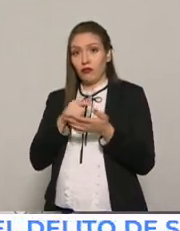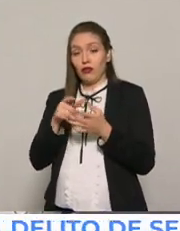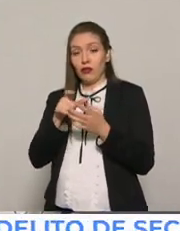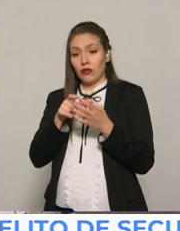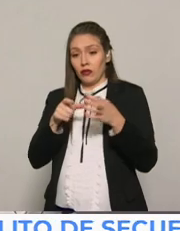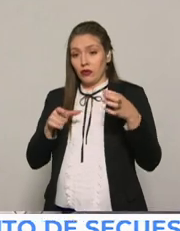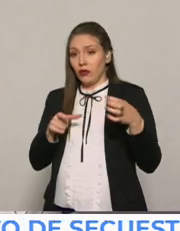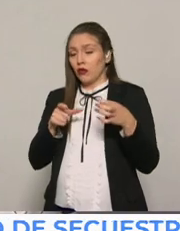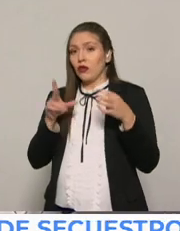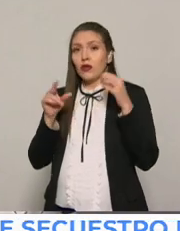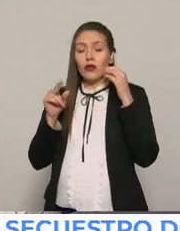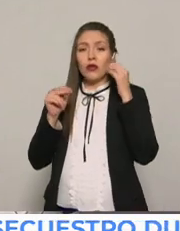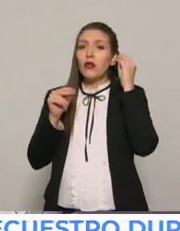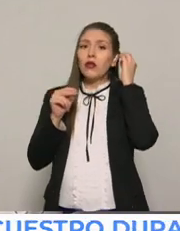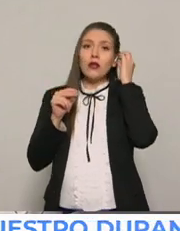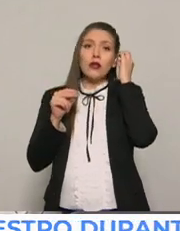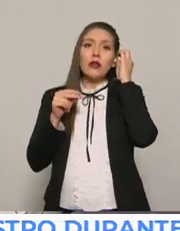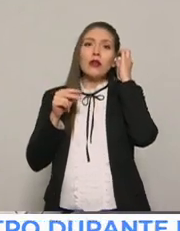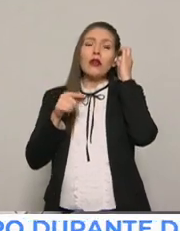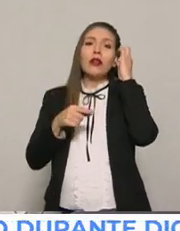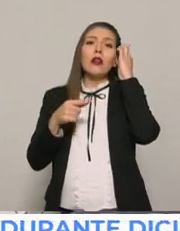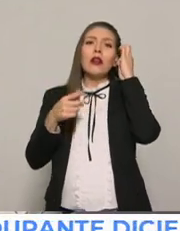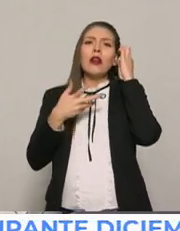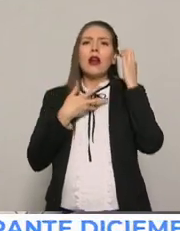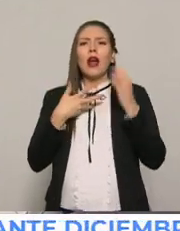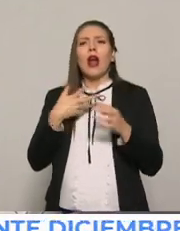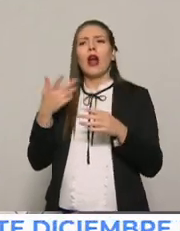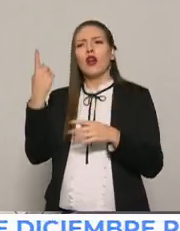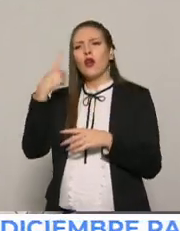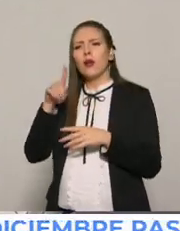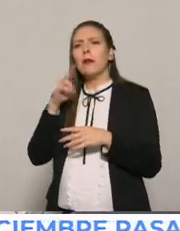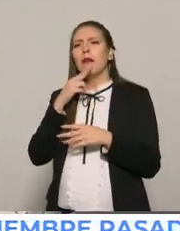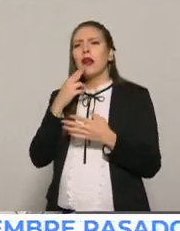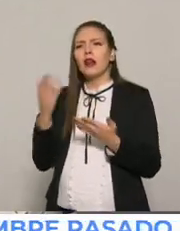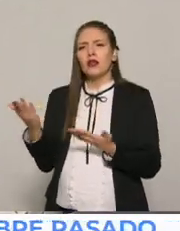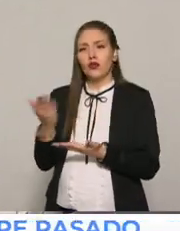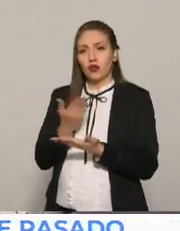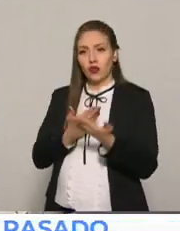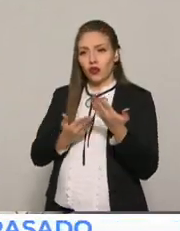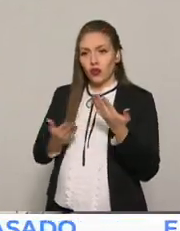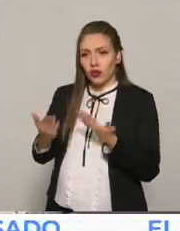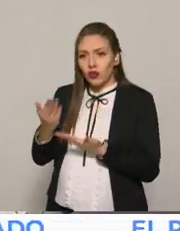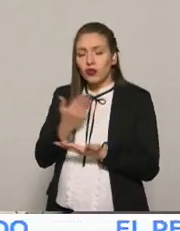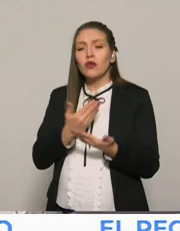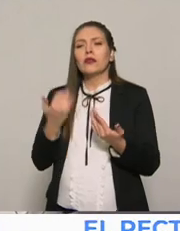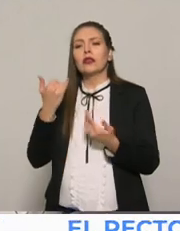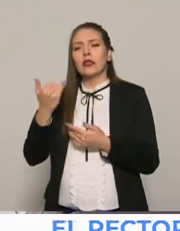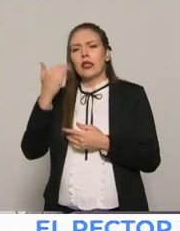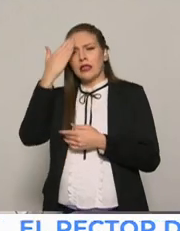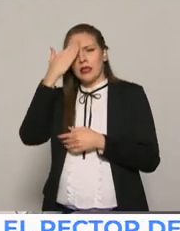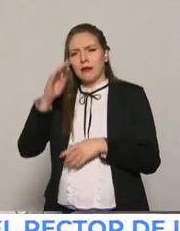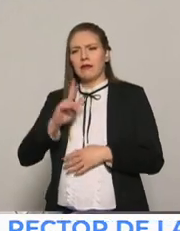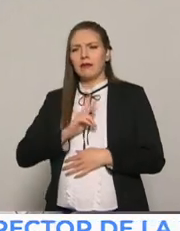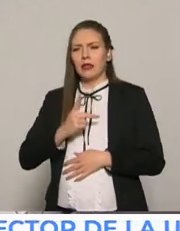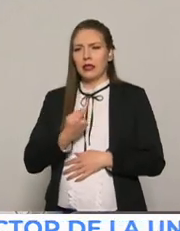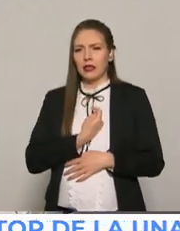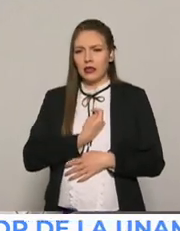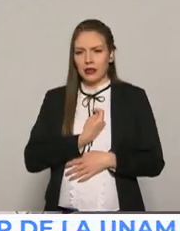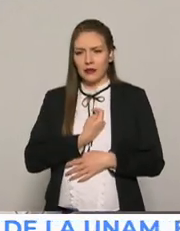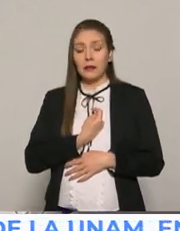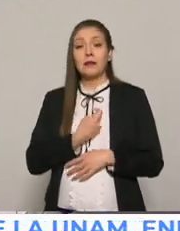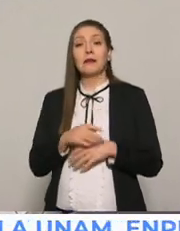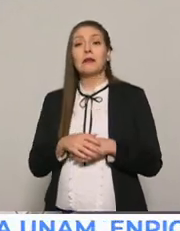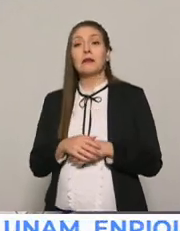jóvenes, para los niños, son entornos de socialización y de construcción de identidad. Creo que si no colocamos